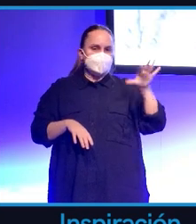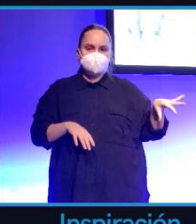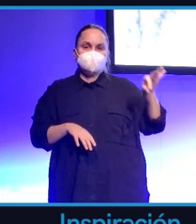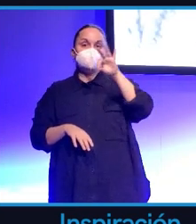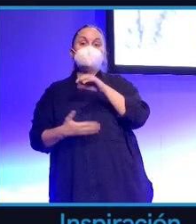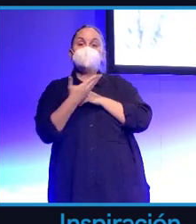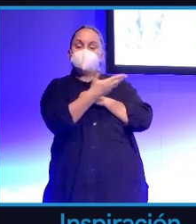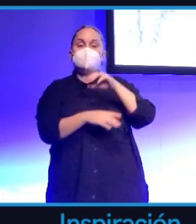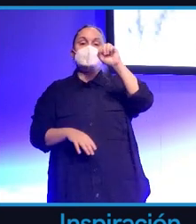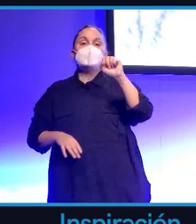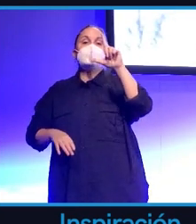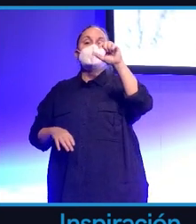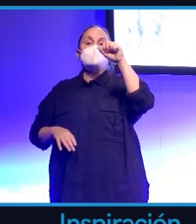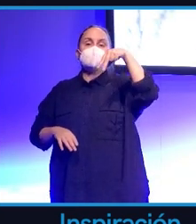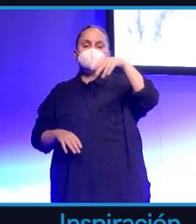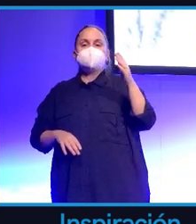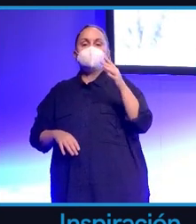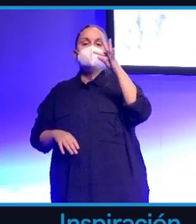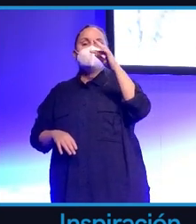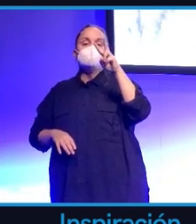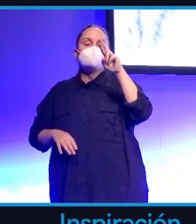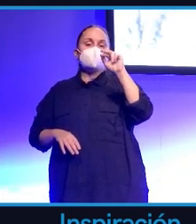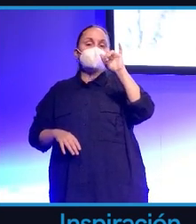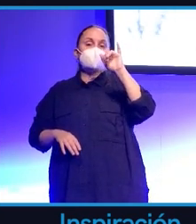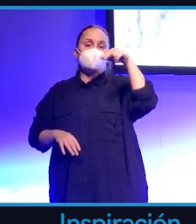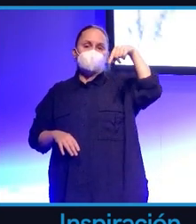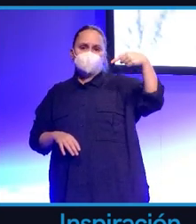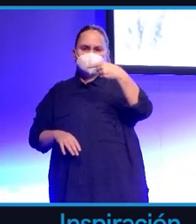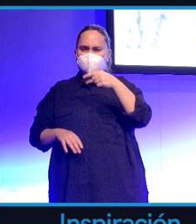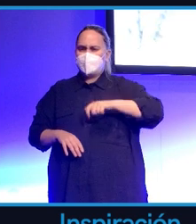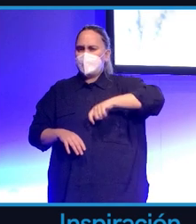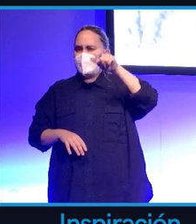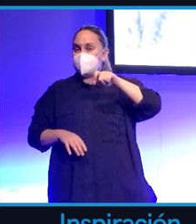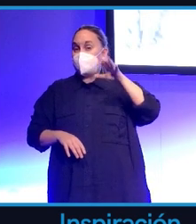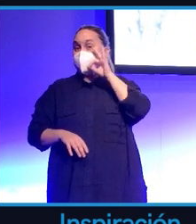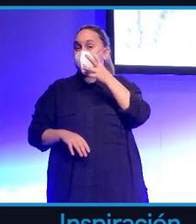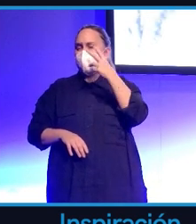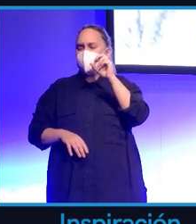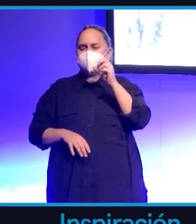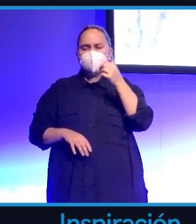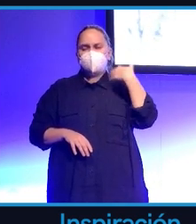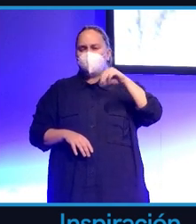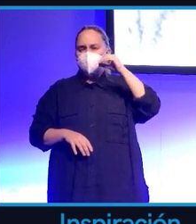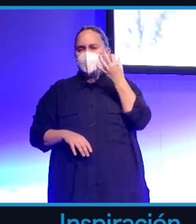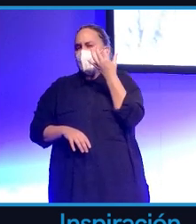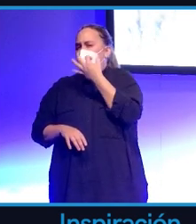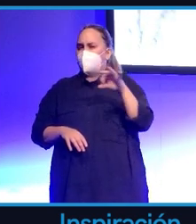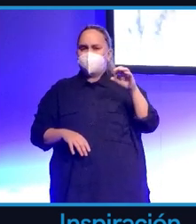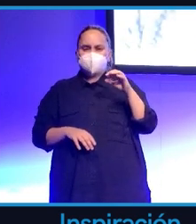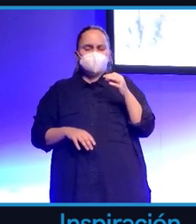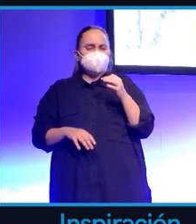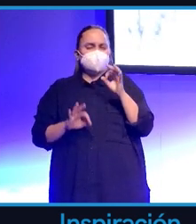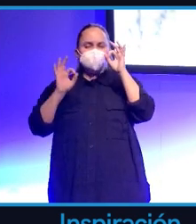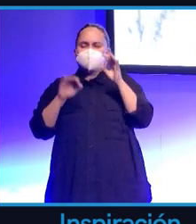Alan Turing, una de las mentes más brillantes del siglo anterior. Una persona que cambió nuestra sociedad. Uno de los padres fundadores de